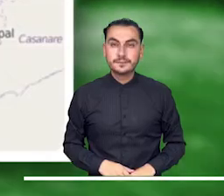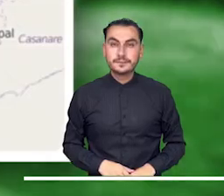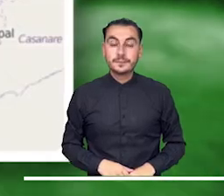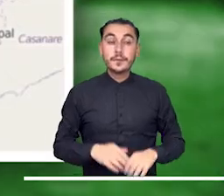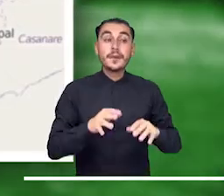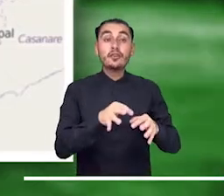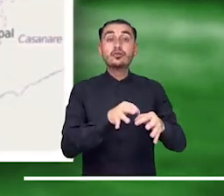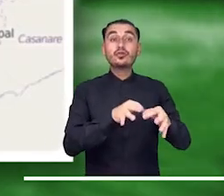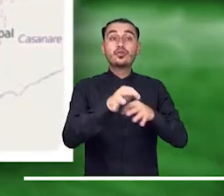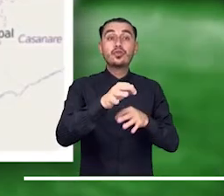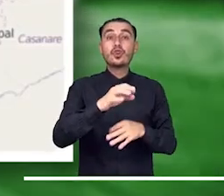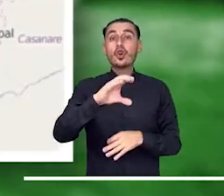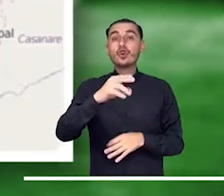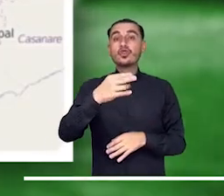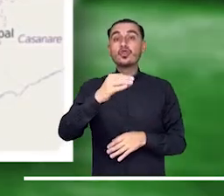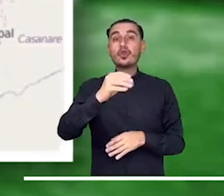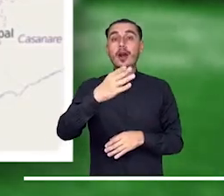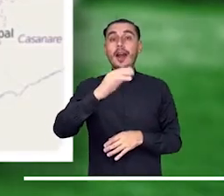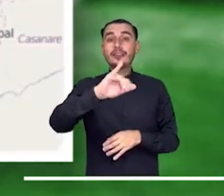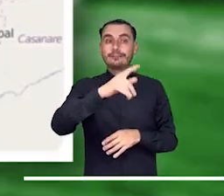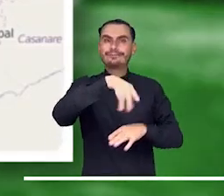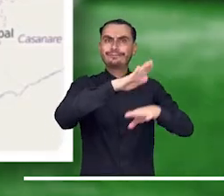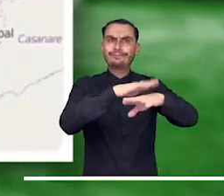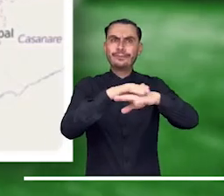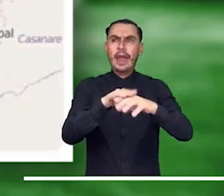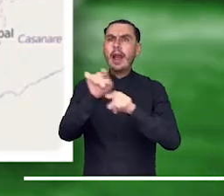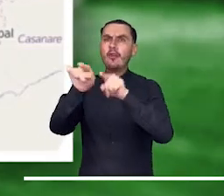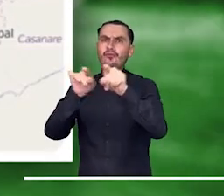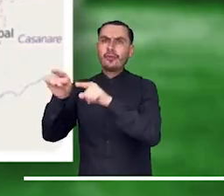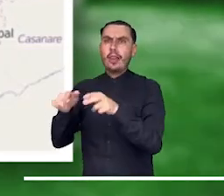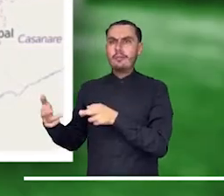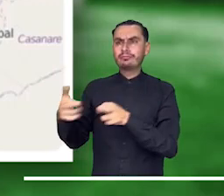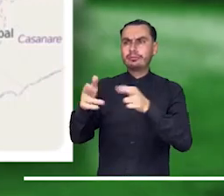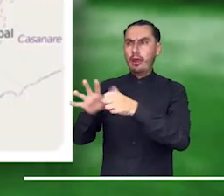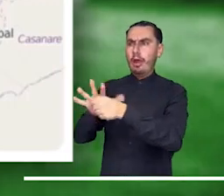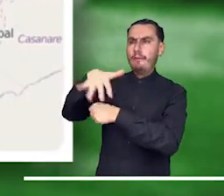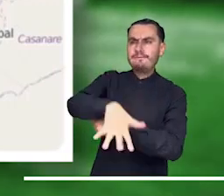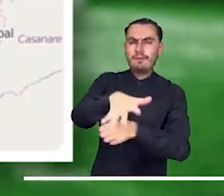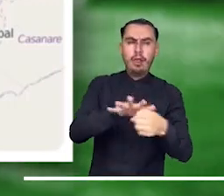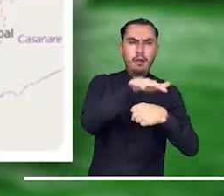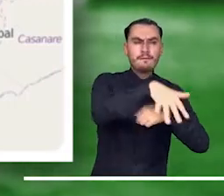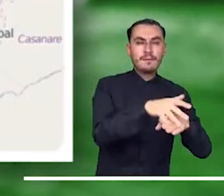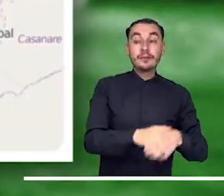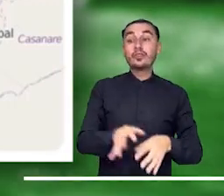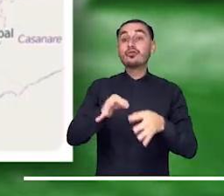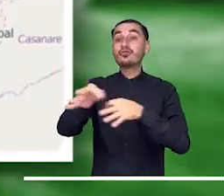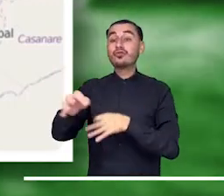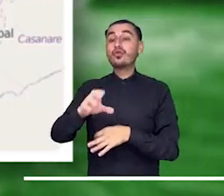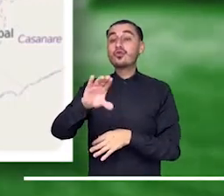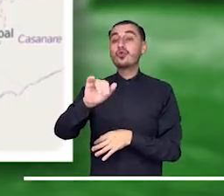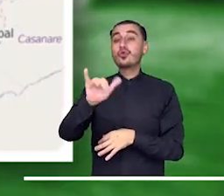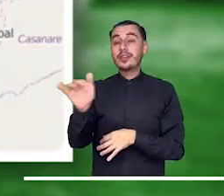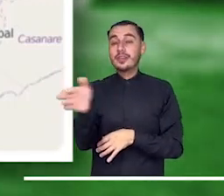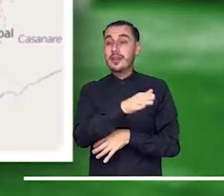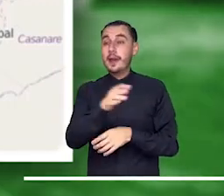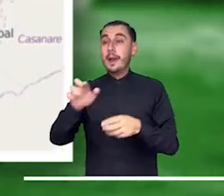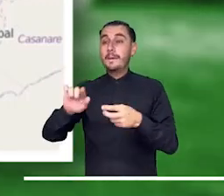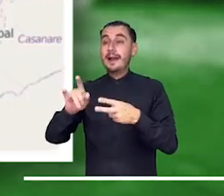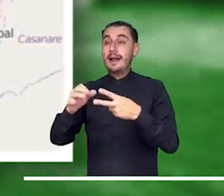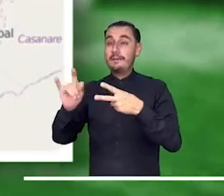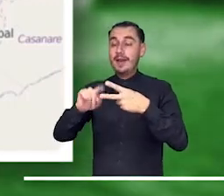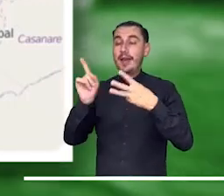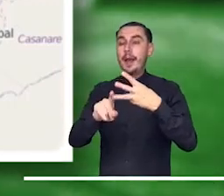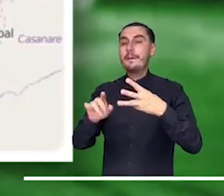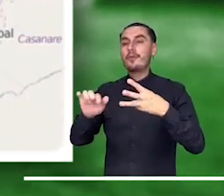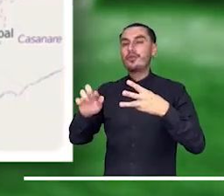En el municipio de Chuachí se reporta desbordamiento de algunas quebradas en las veredas El Curí, La Palma